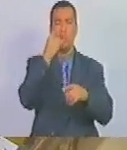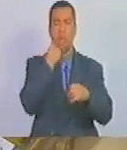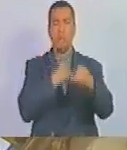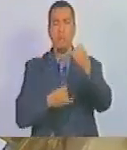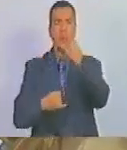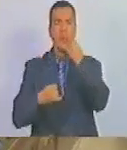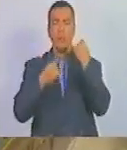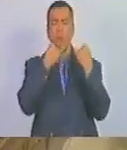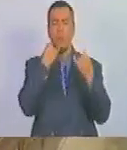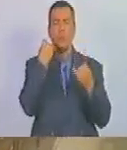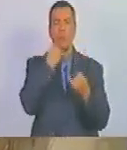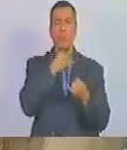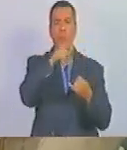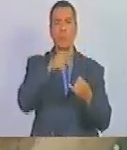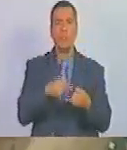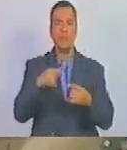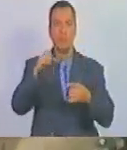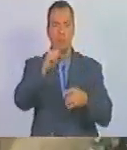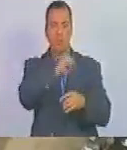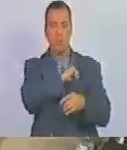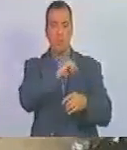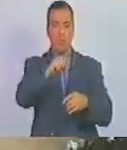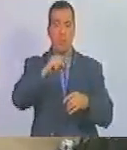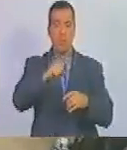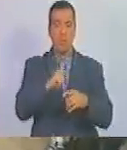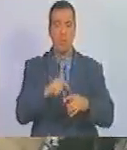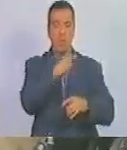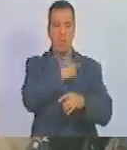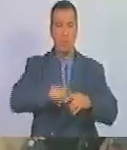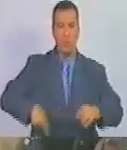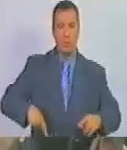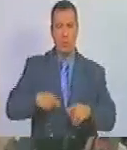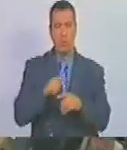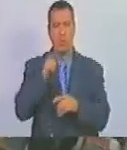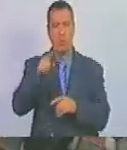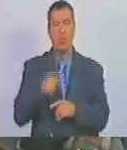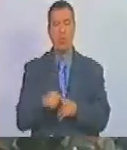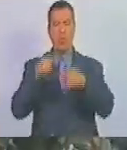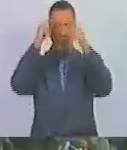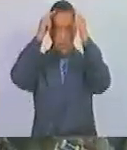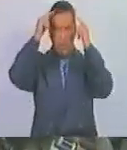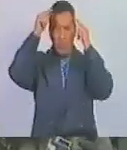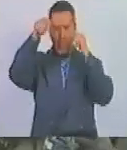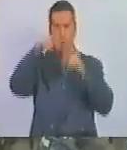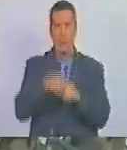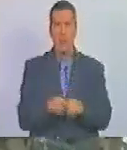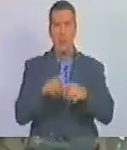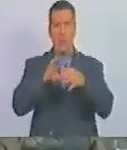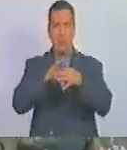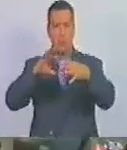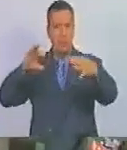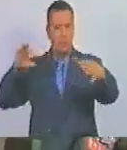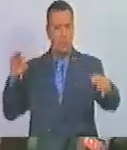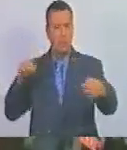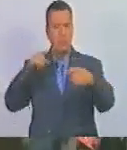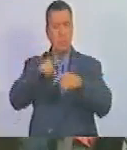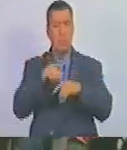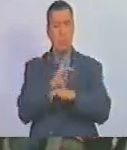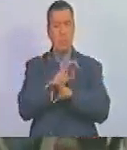terrorista estado de Israel el presidente Hugo Chávez rompió relaciones